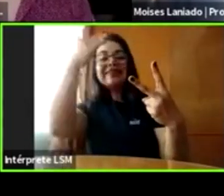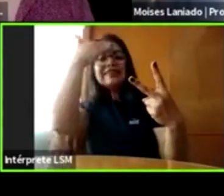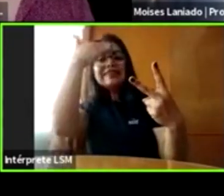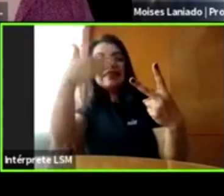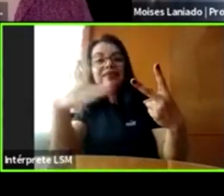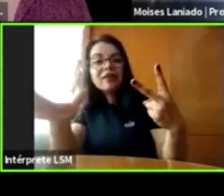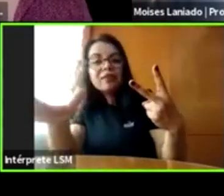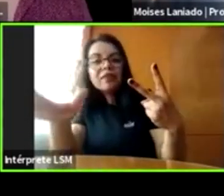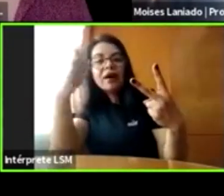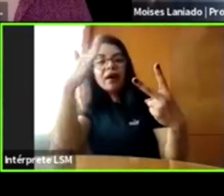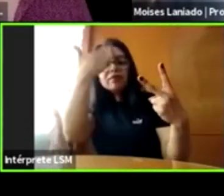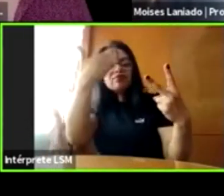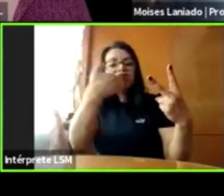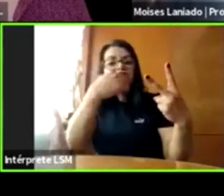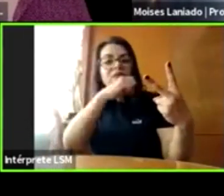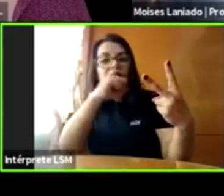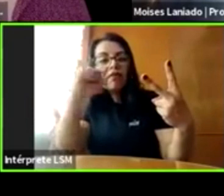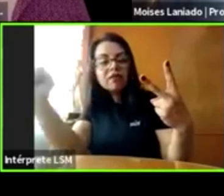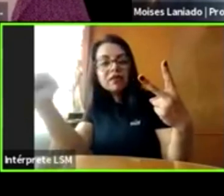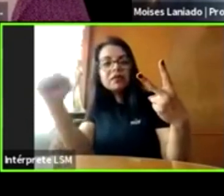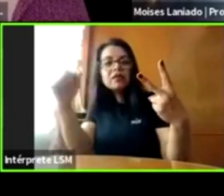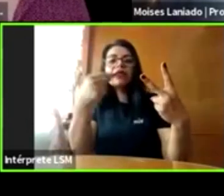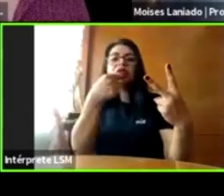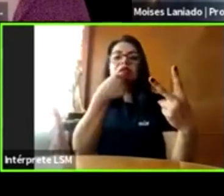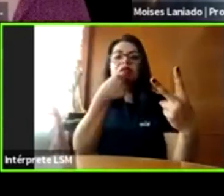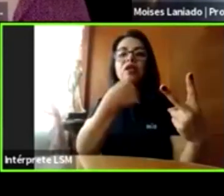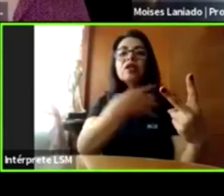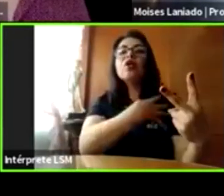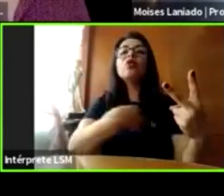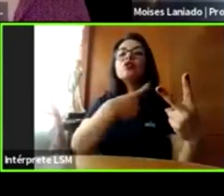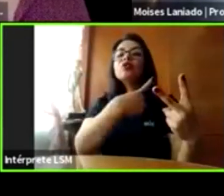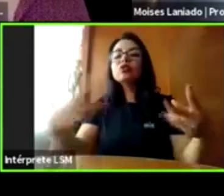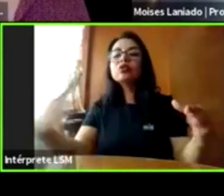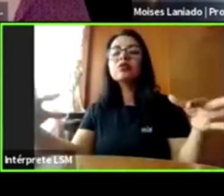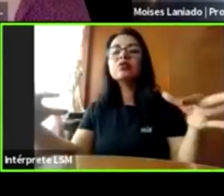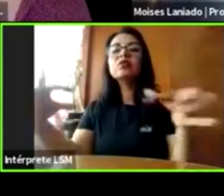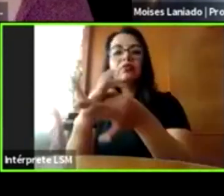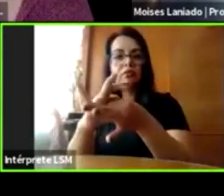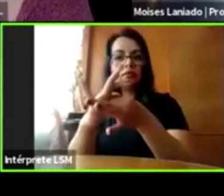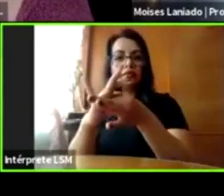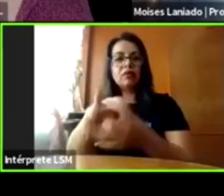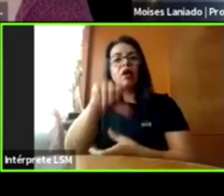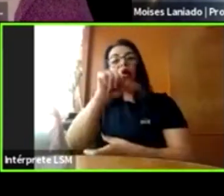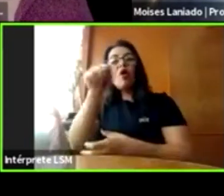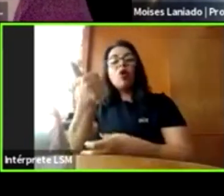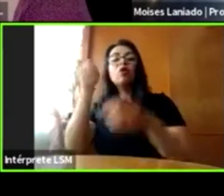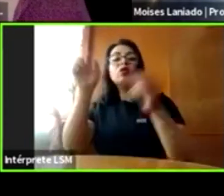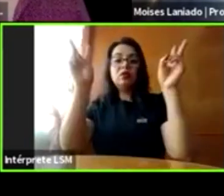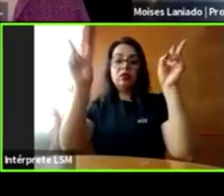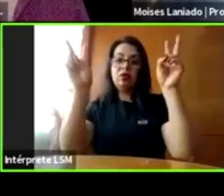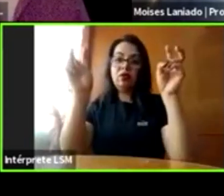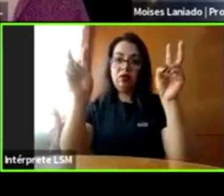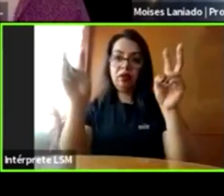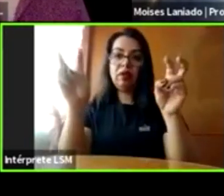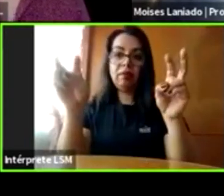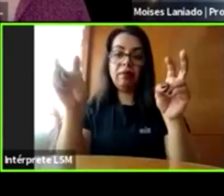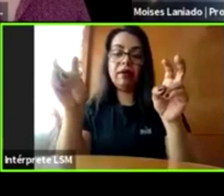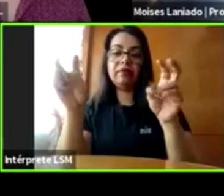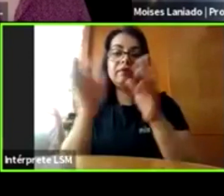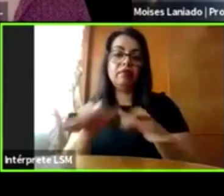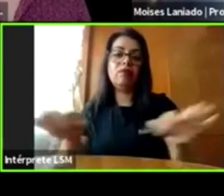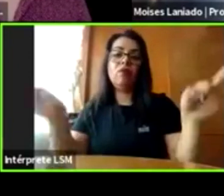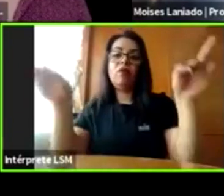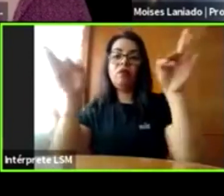conectados emocionalmente con sus hijos. También otro tema que no nos ayuda en América Latina y en el mundo en general es que